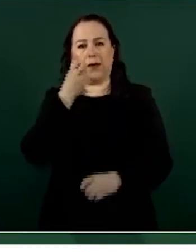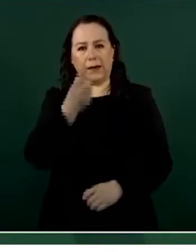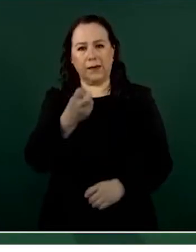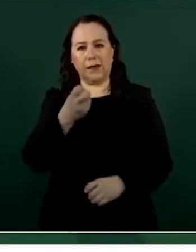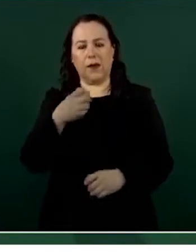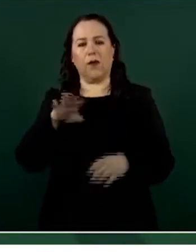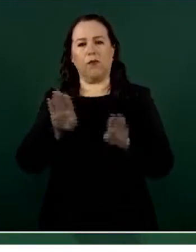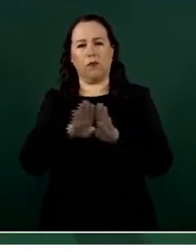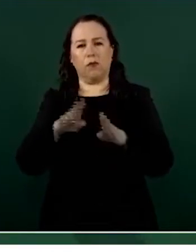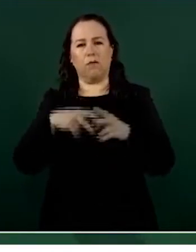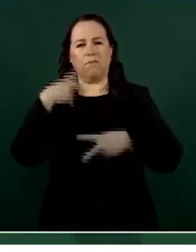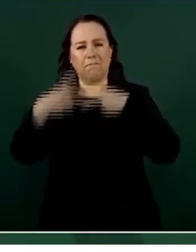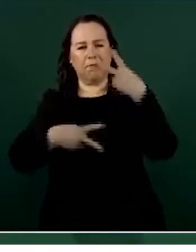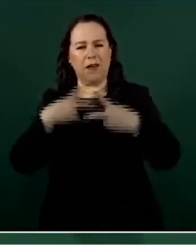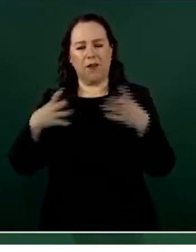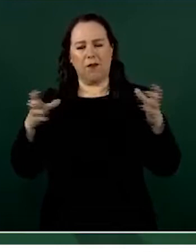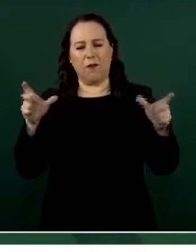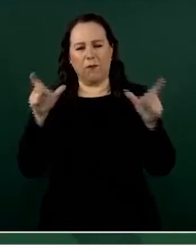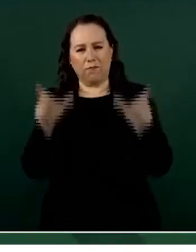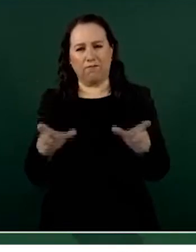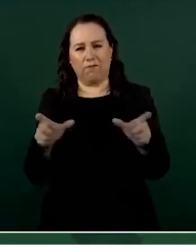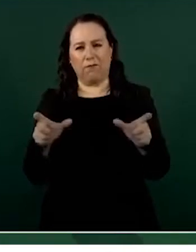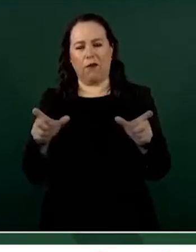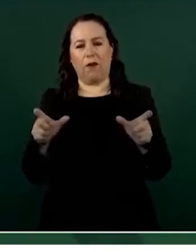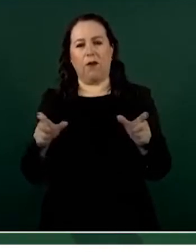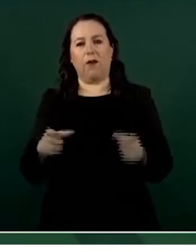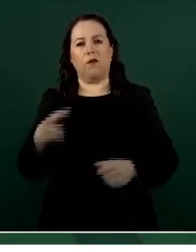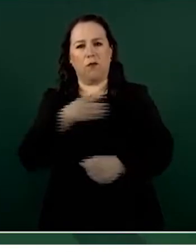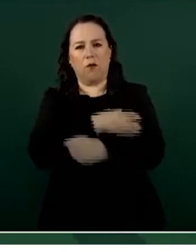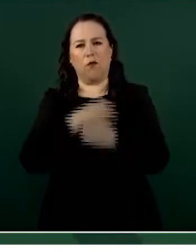nuestras capacidades en materia de seguridad pública.